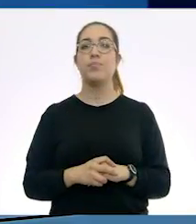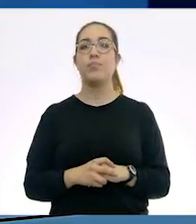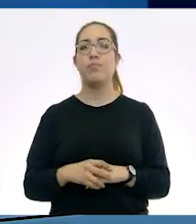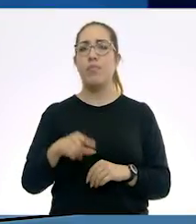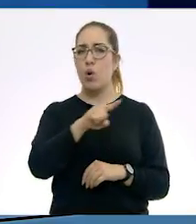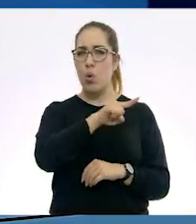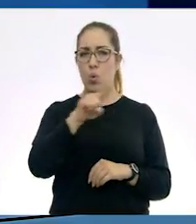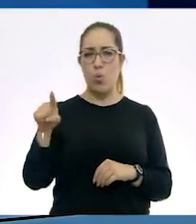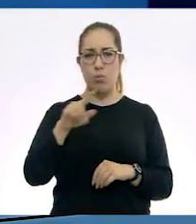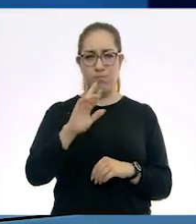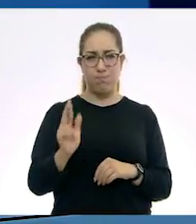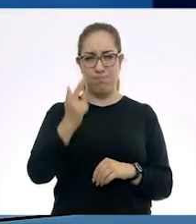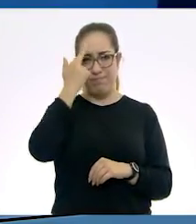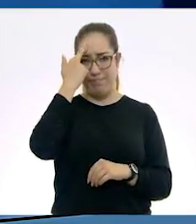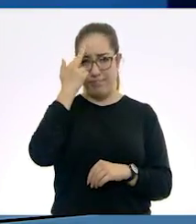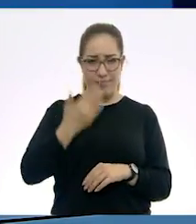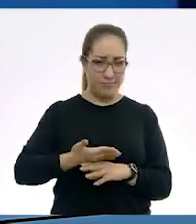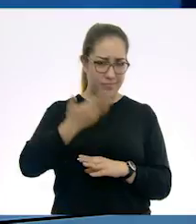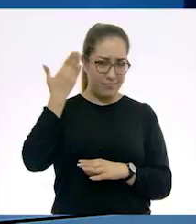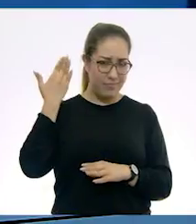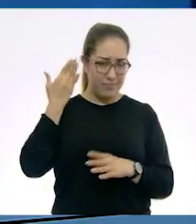se acuerdan que vimos en la sesión anterior?